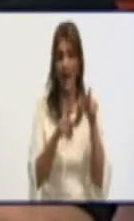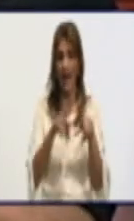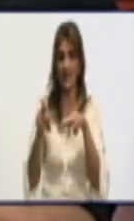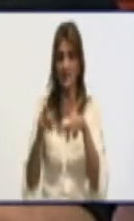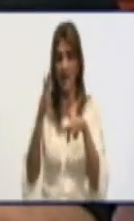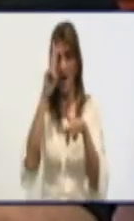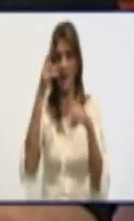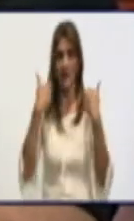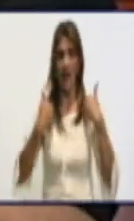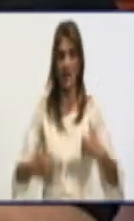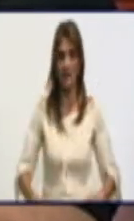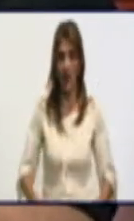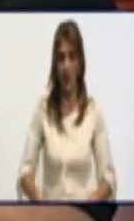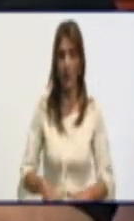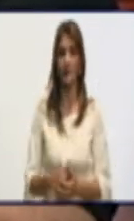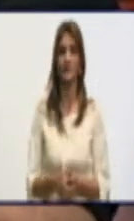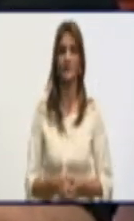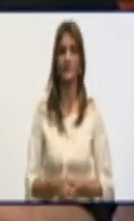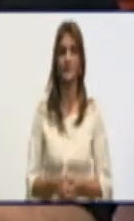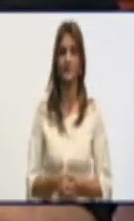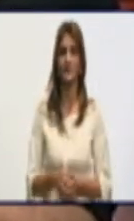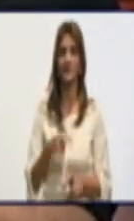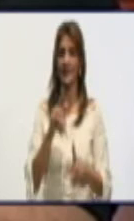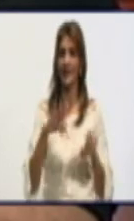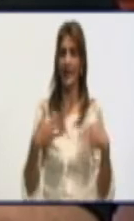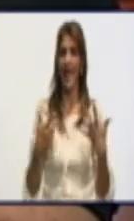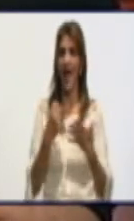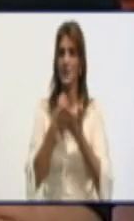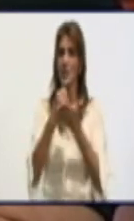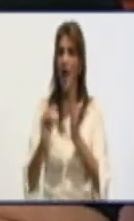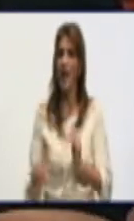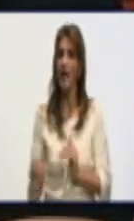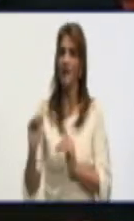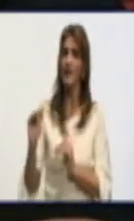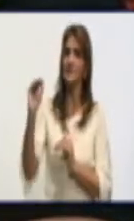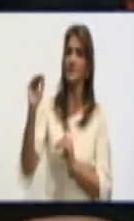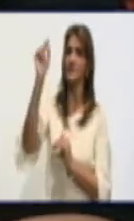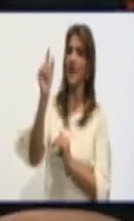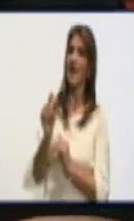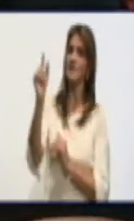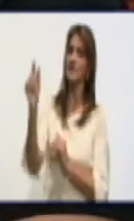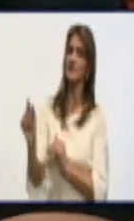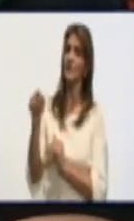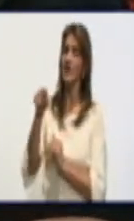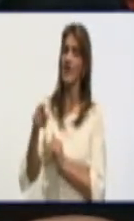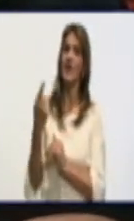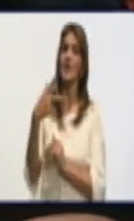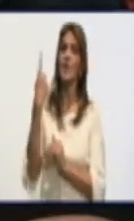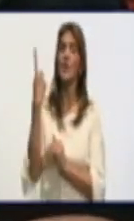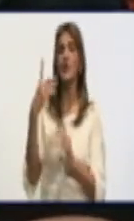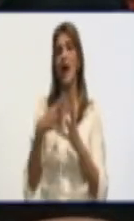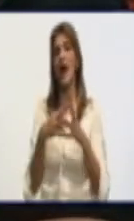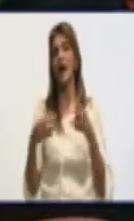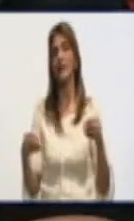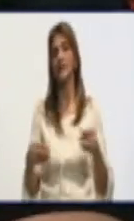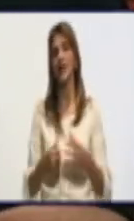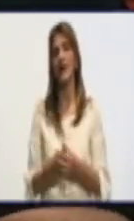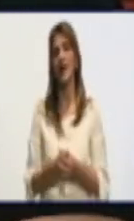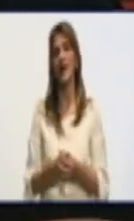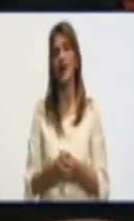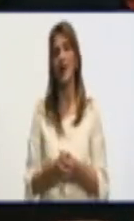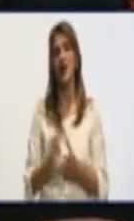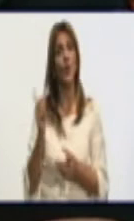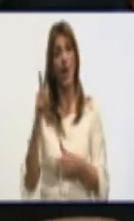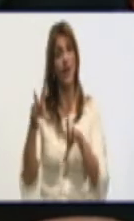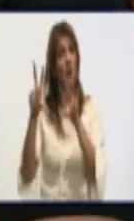organismo que estimula el crecimiento. Es una harina que esta producción como nueva línea de innovadora en esta industria alimentaria no